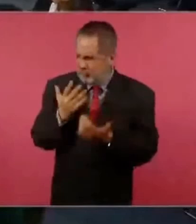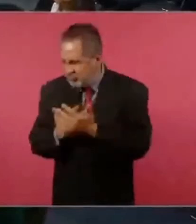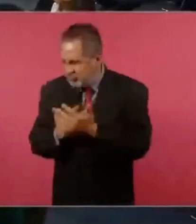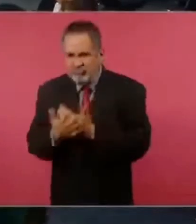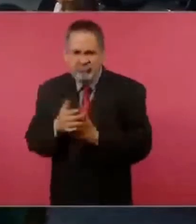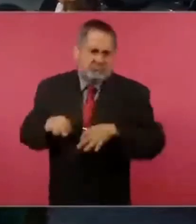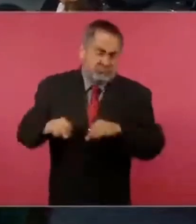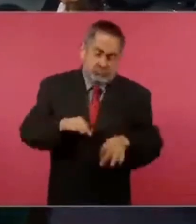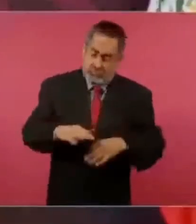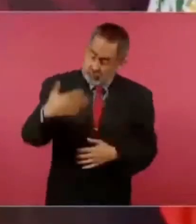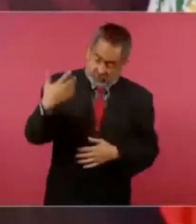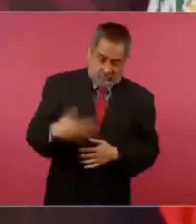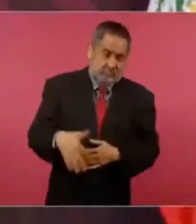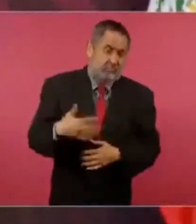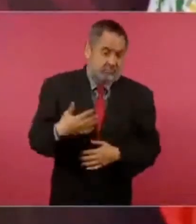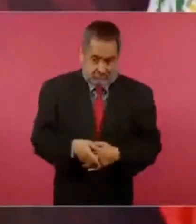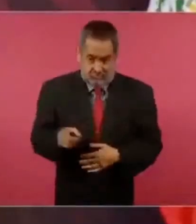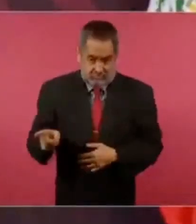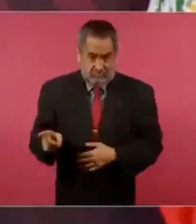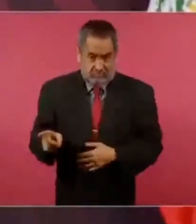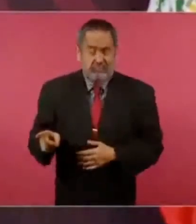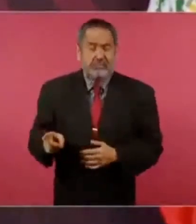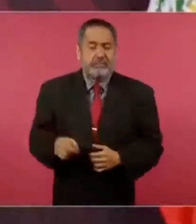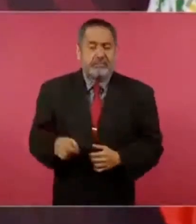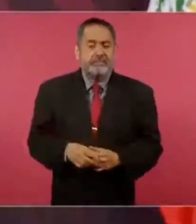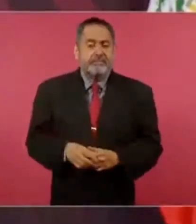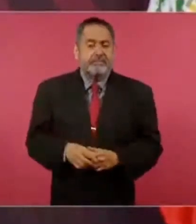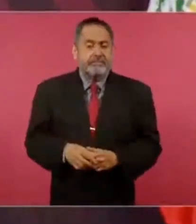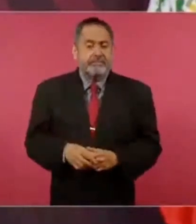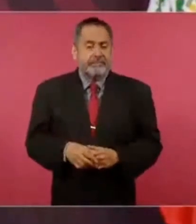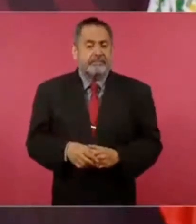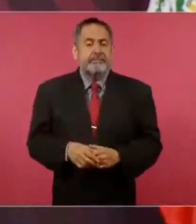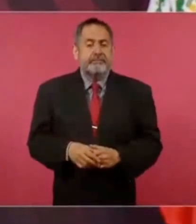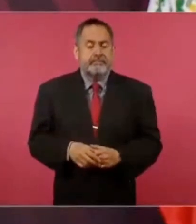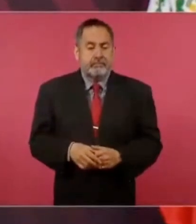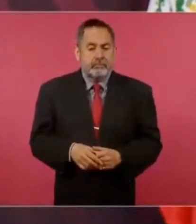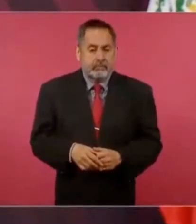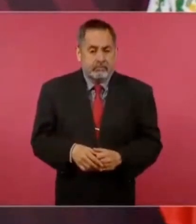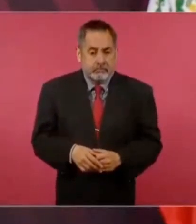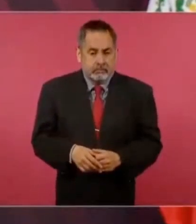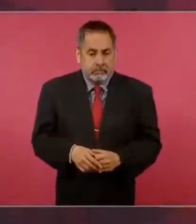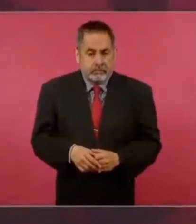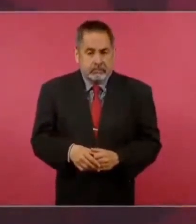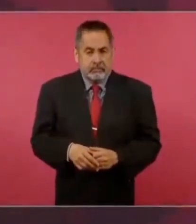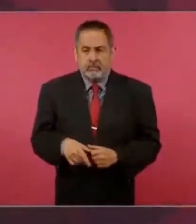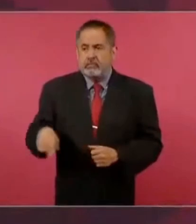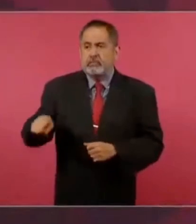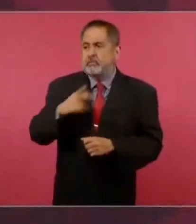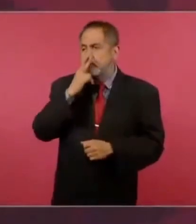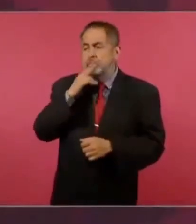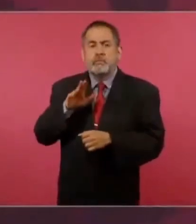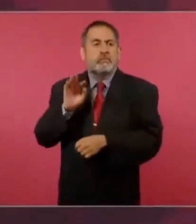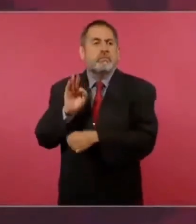es ambientalista,